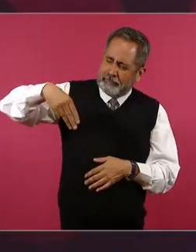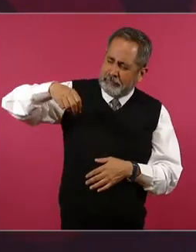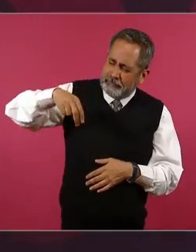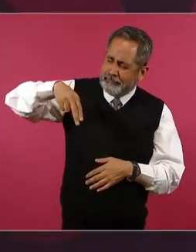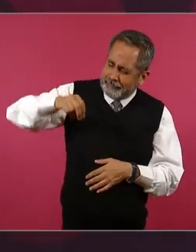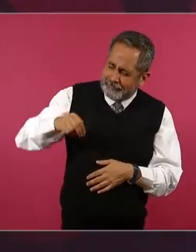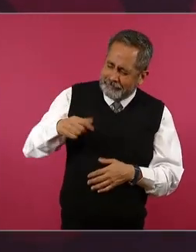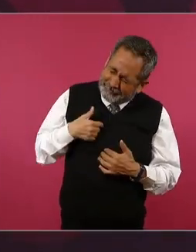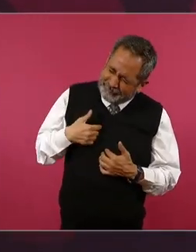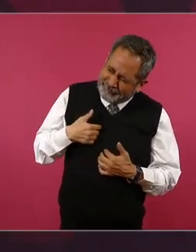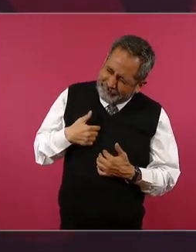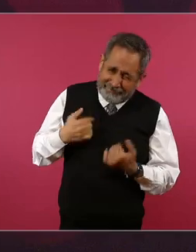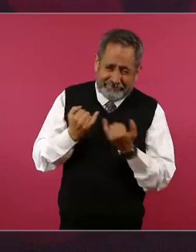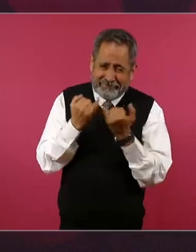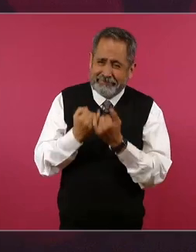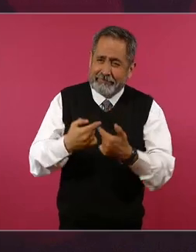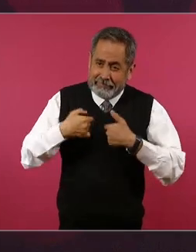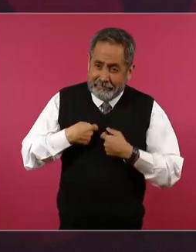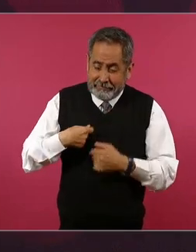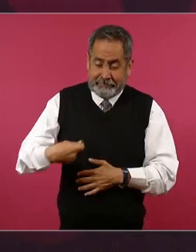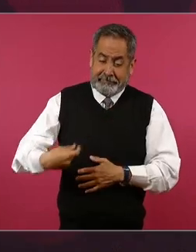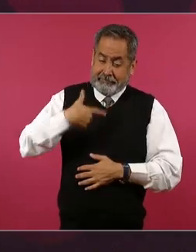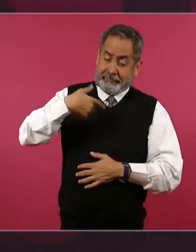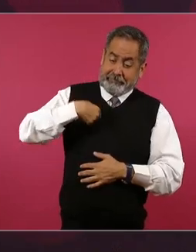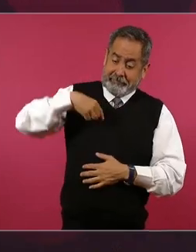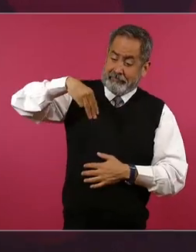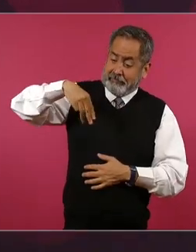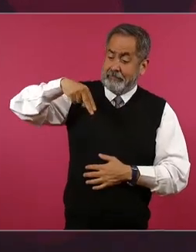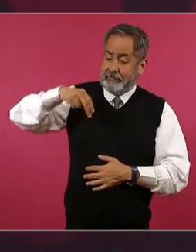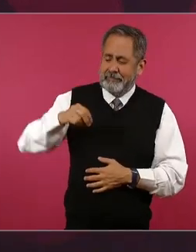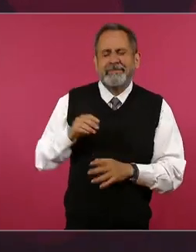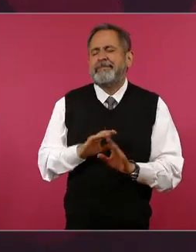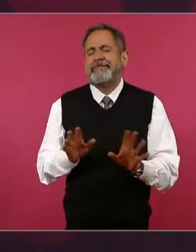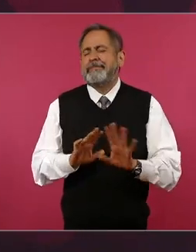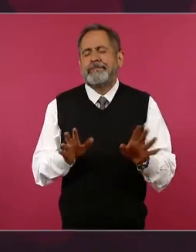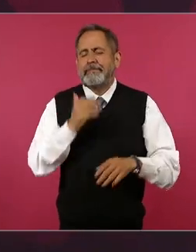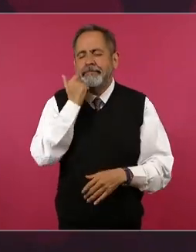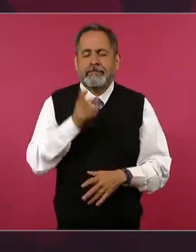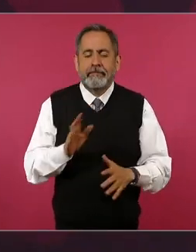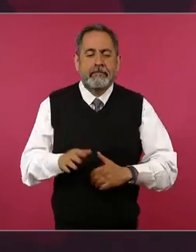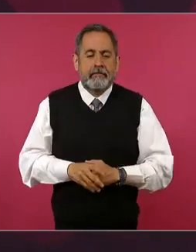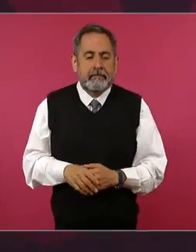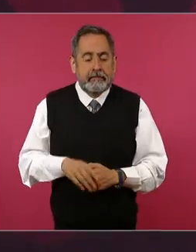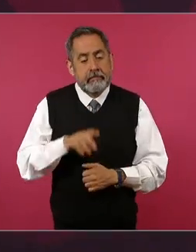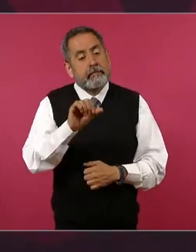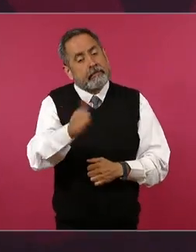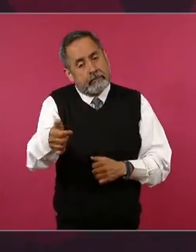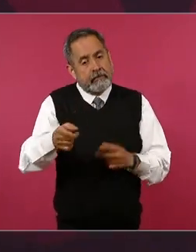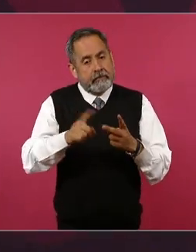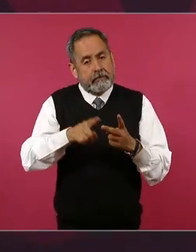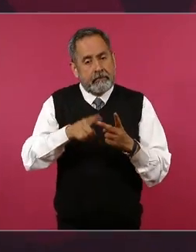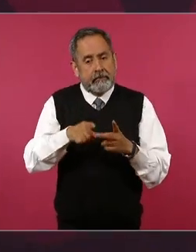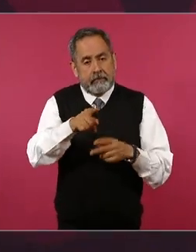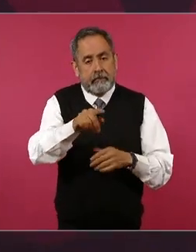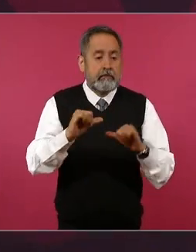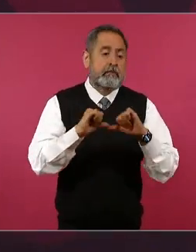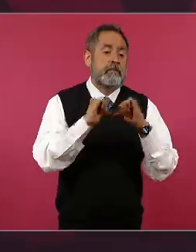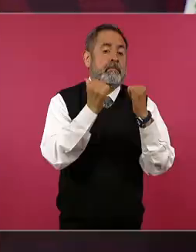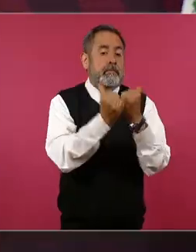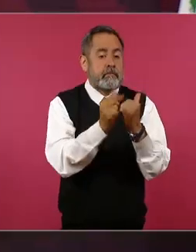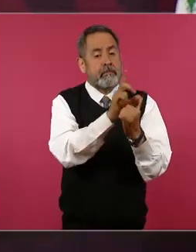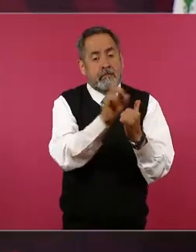no, no, no nada de eso y también lo otro asociaciones